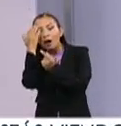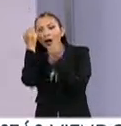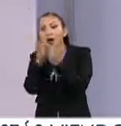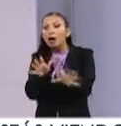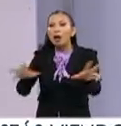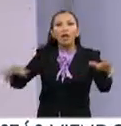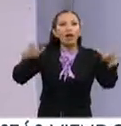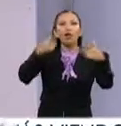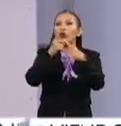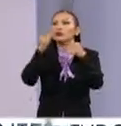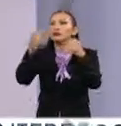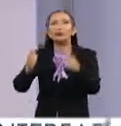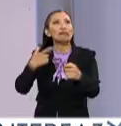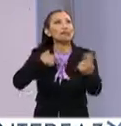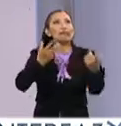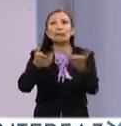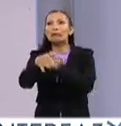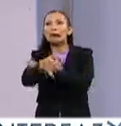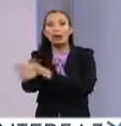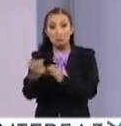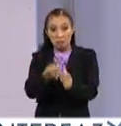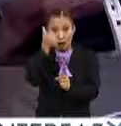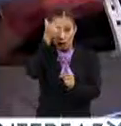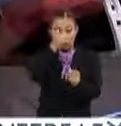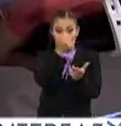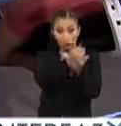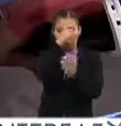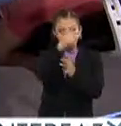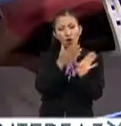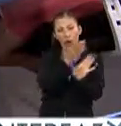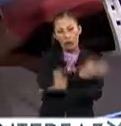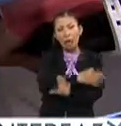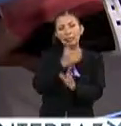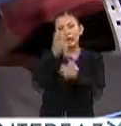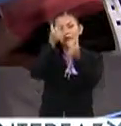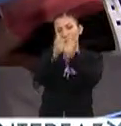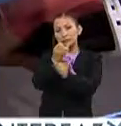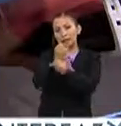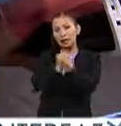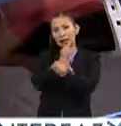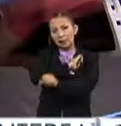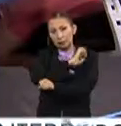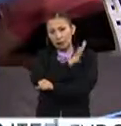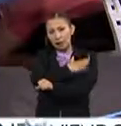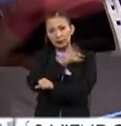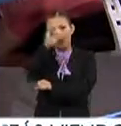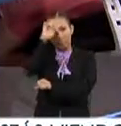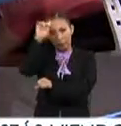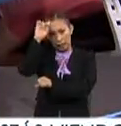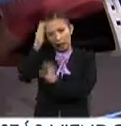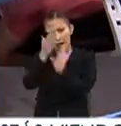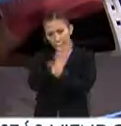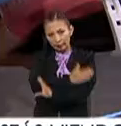perderse en la ciudad. ¿Era la primera vez que salías de México? No, antes ya había hecho una distancia de investigación en España, en Madrid,